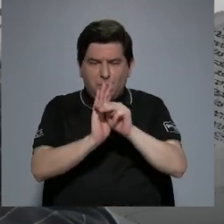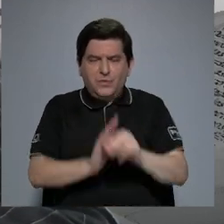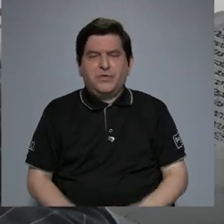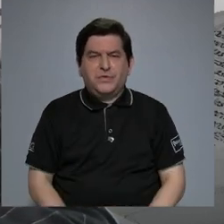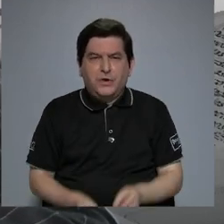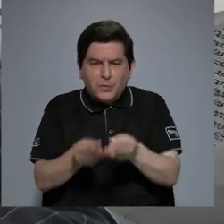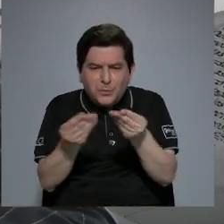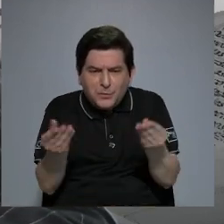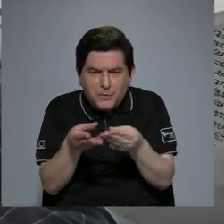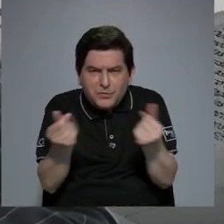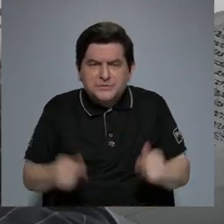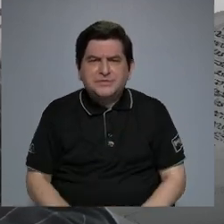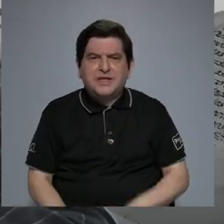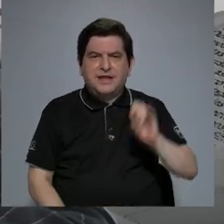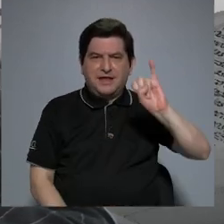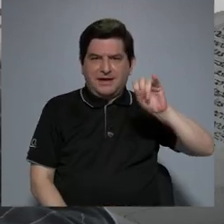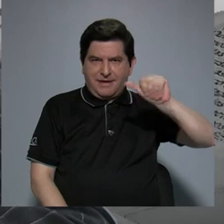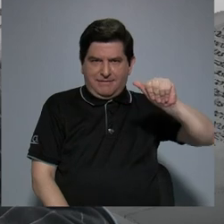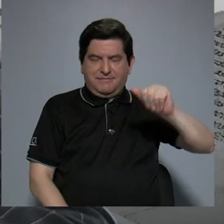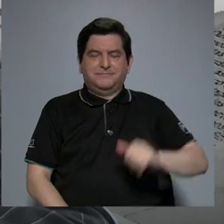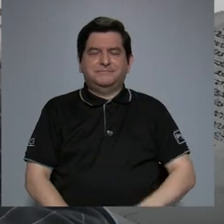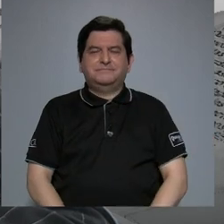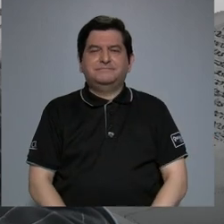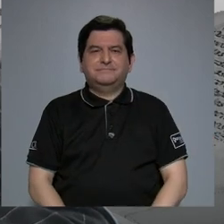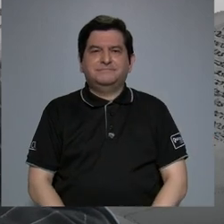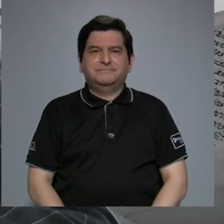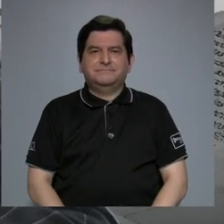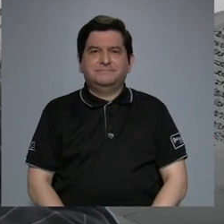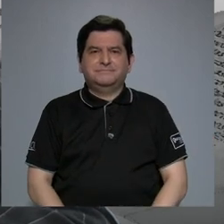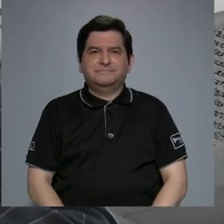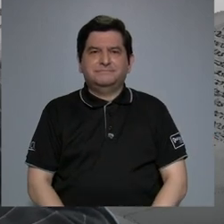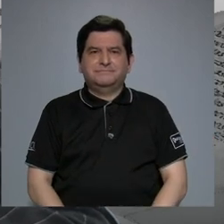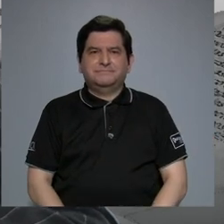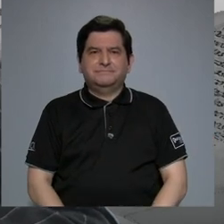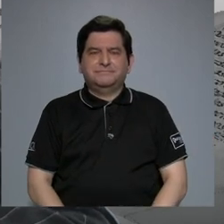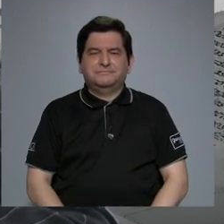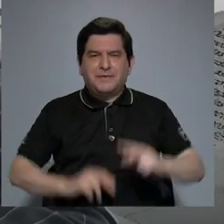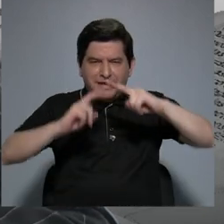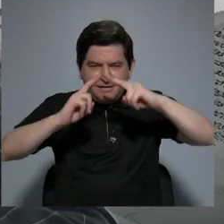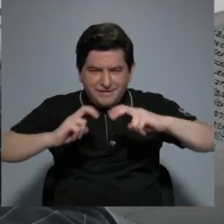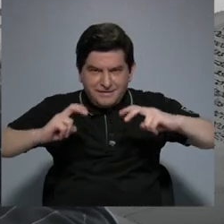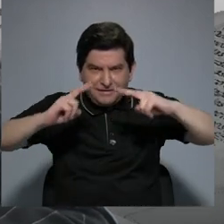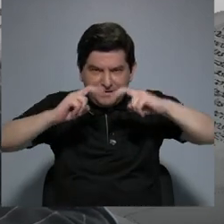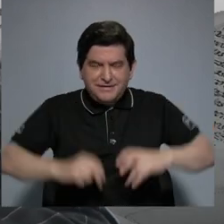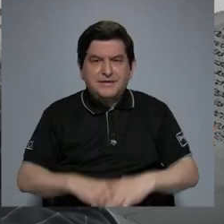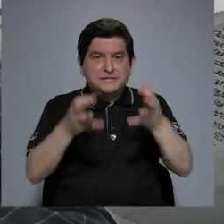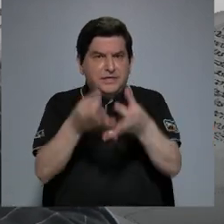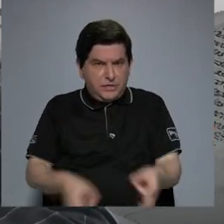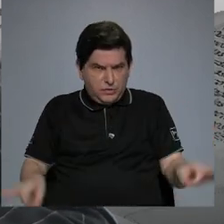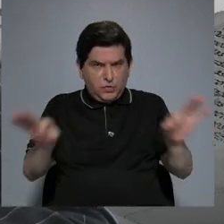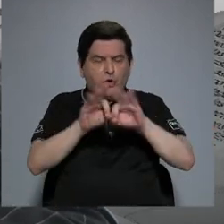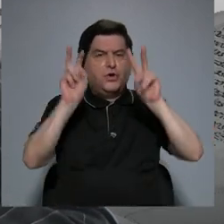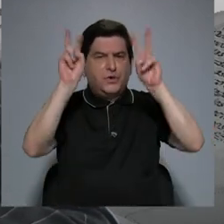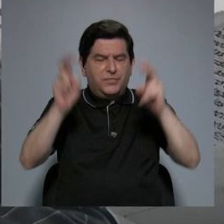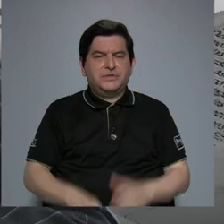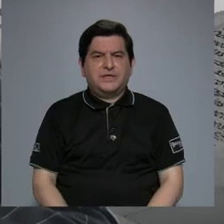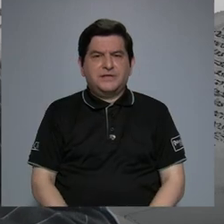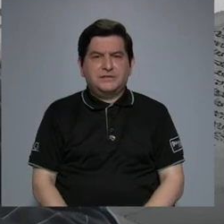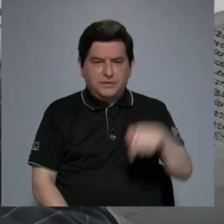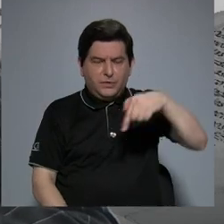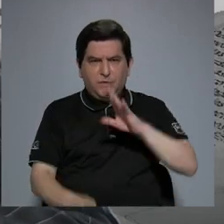generado por inteligencia artificial. Para profundizar sobre lo que importa de este tema,